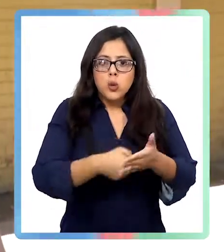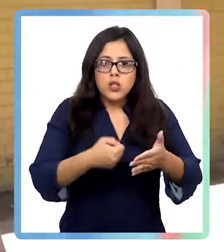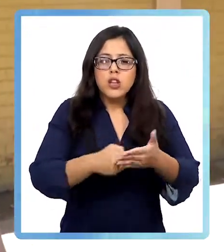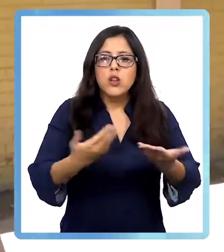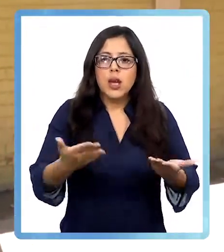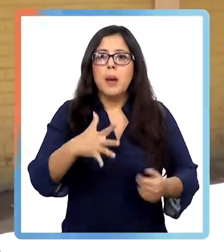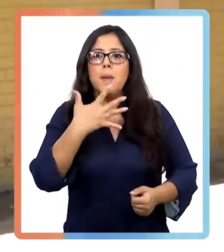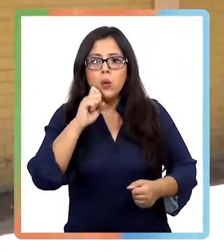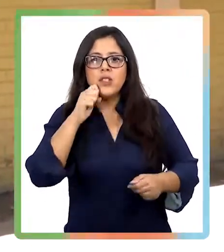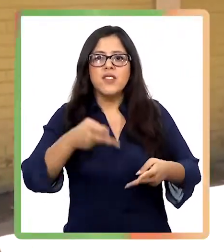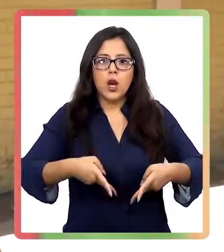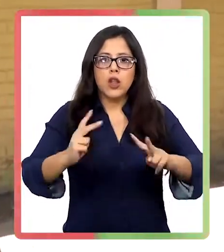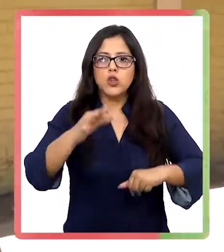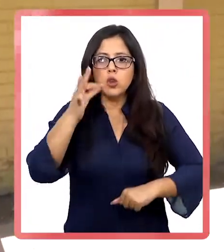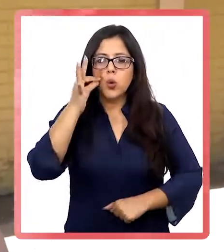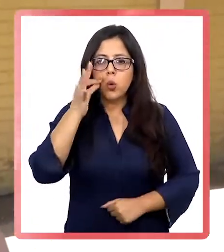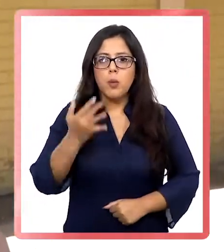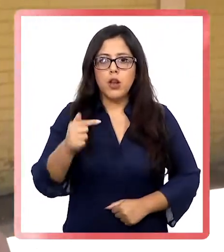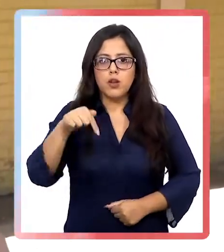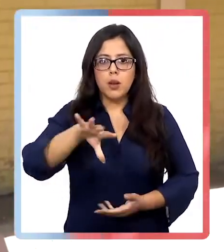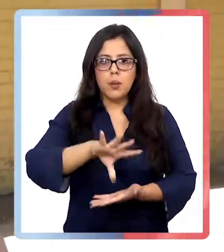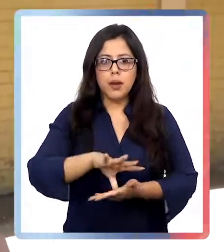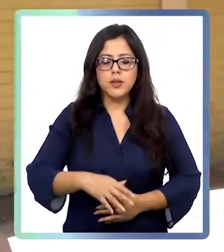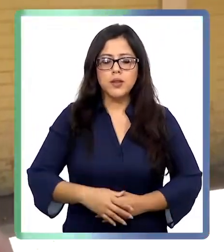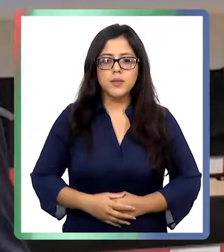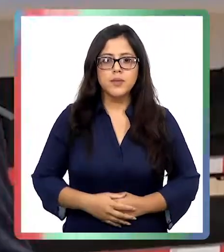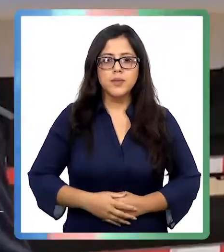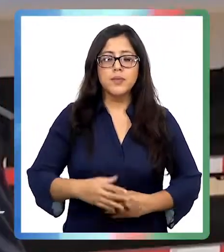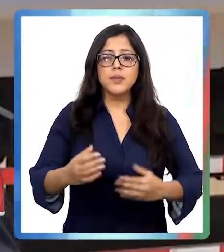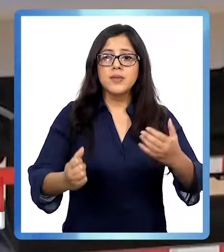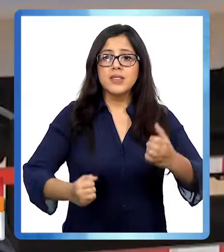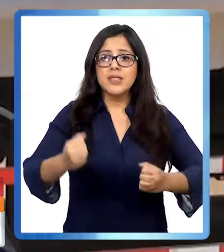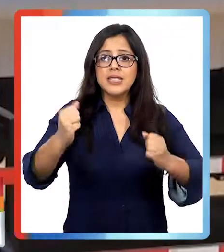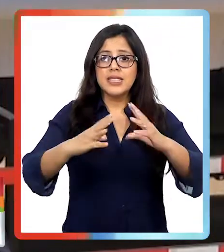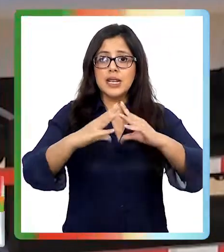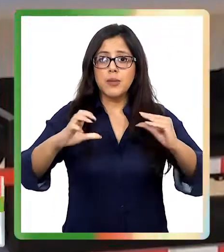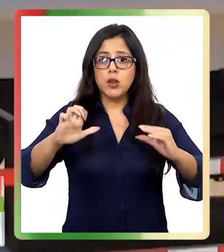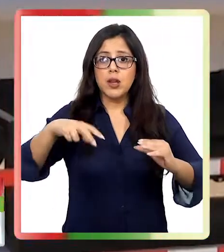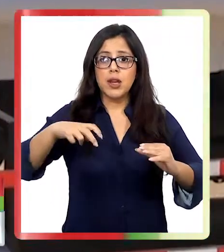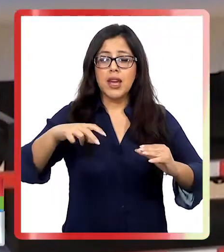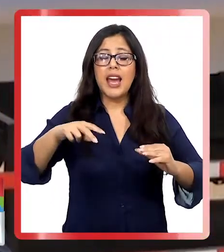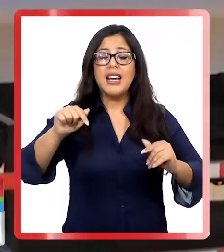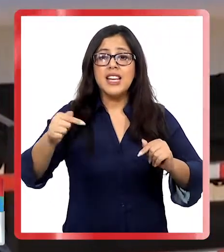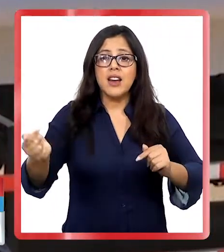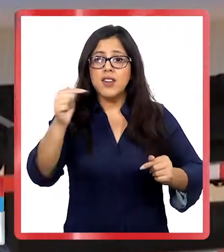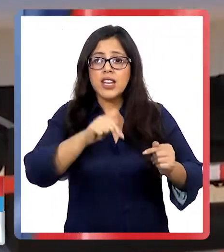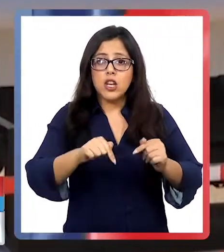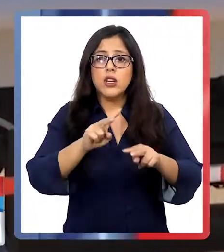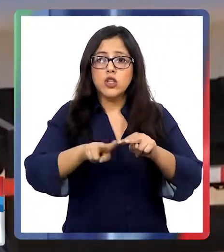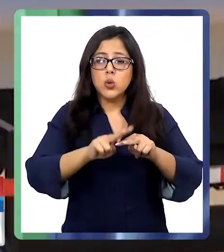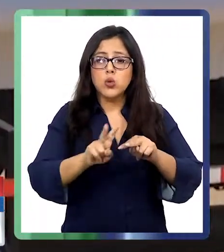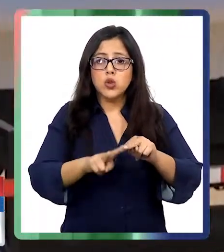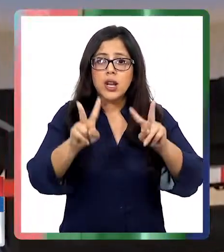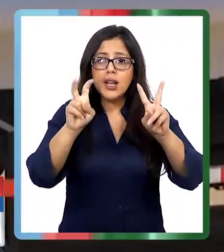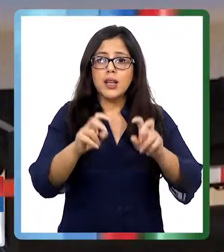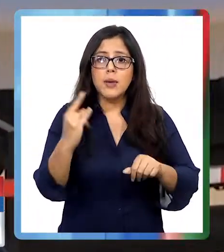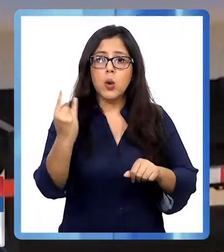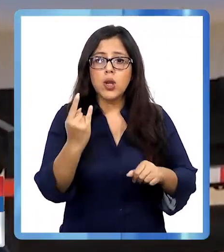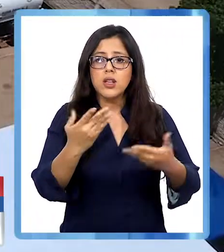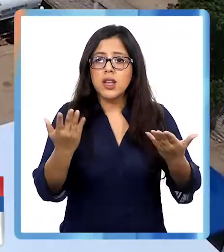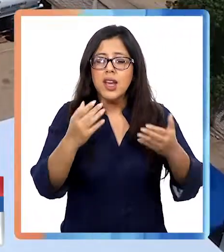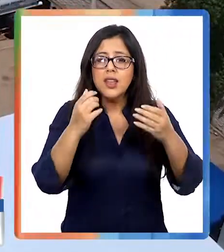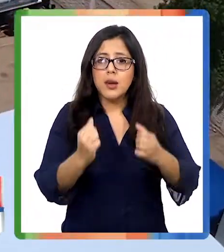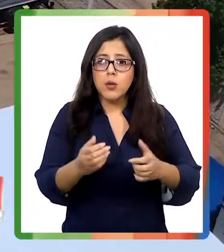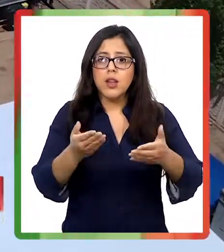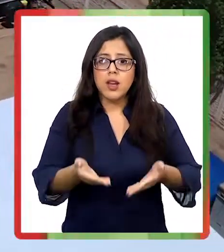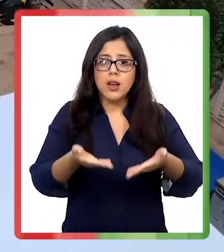porque el agua definitivamente sea un derecho humano en este país. Los camiones vienen a solucionar de forma urgente el